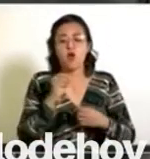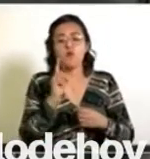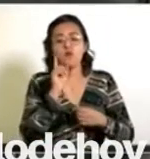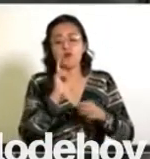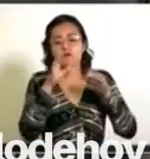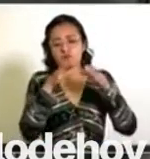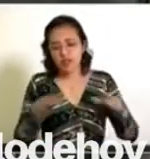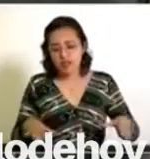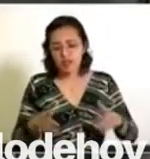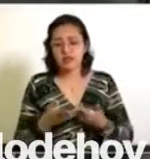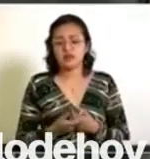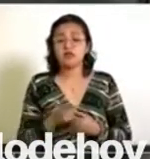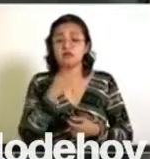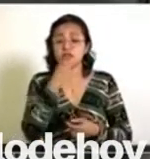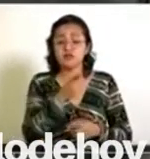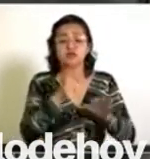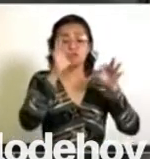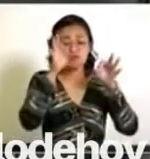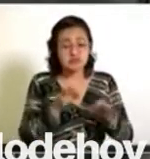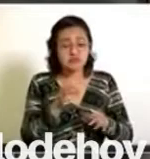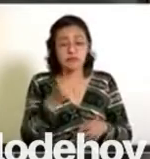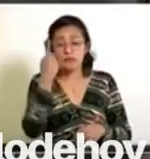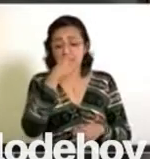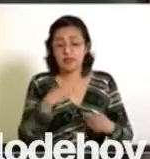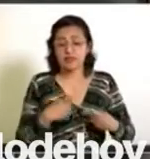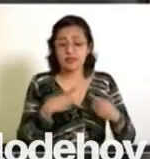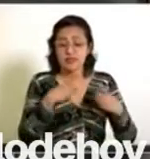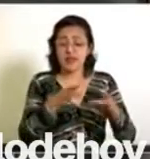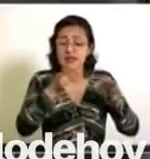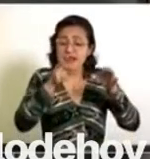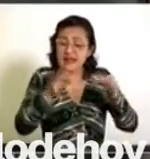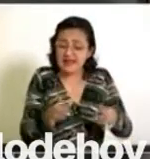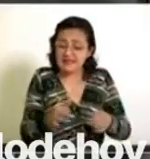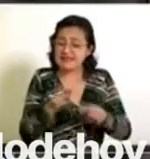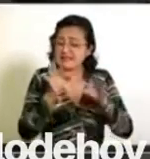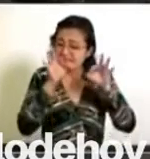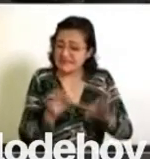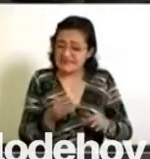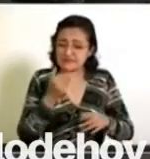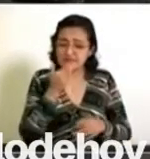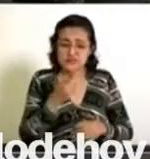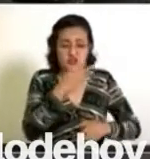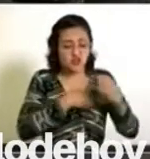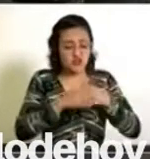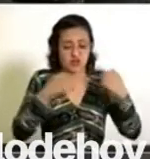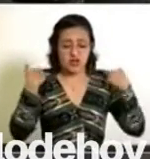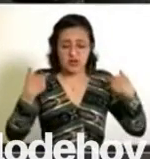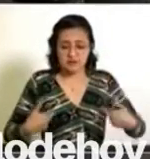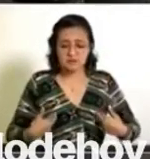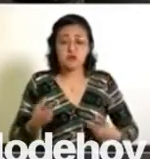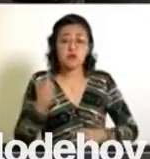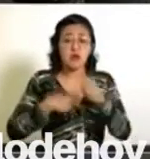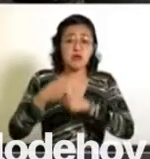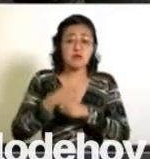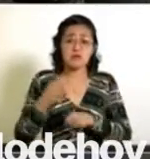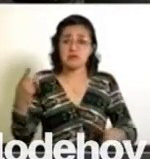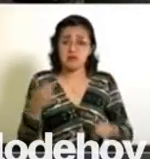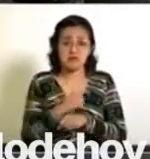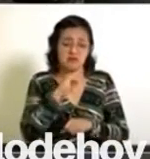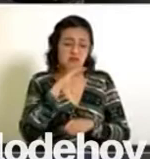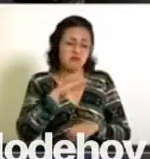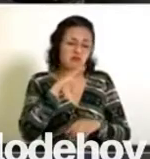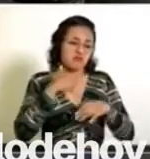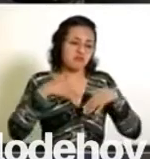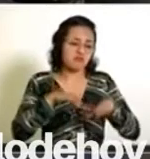normas oficiales aplicables para garantizar la calidad. En la administración anterior, no se pidió cumplir con